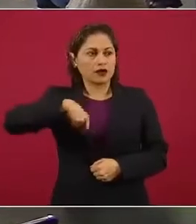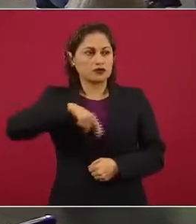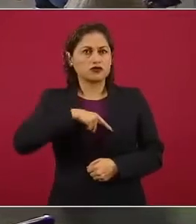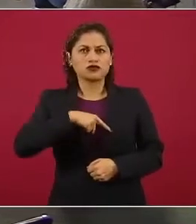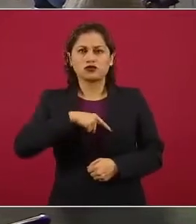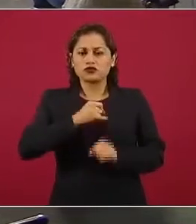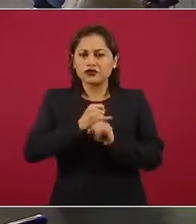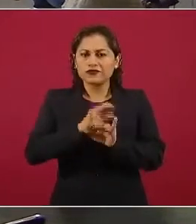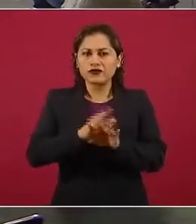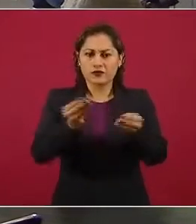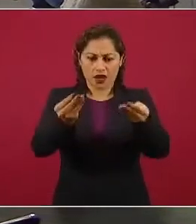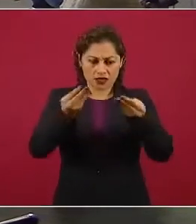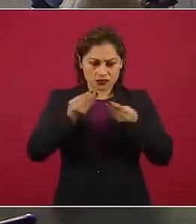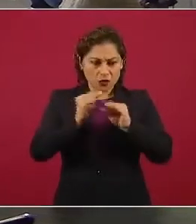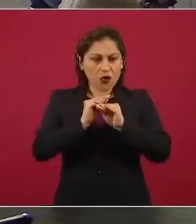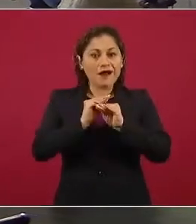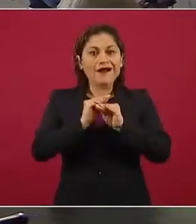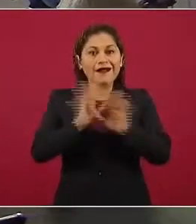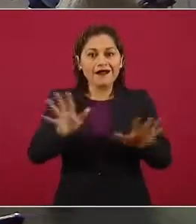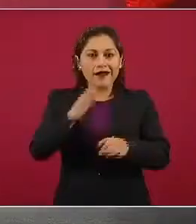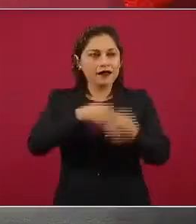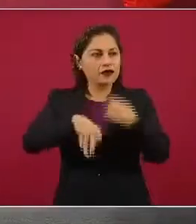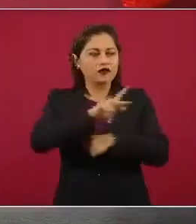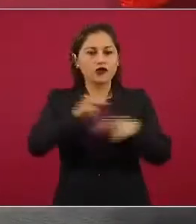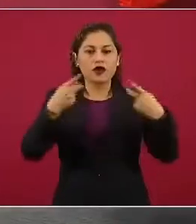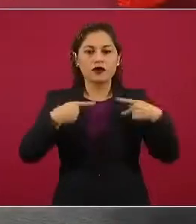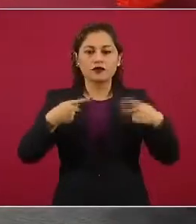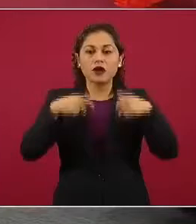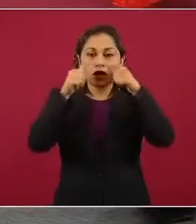sucediendo y que la gente esté informada.